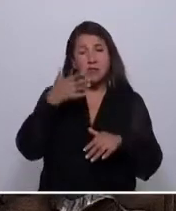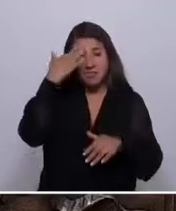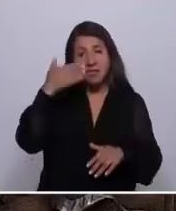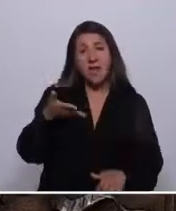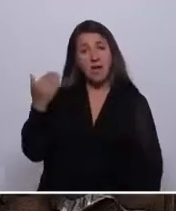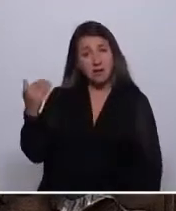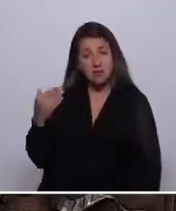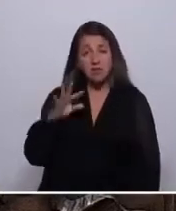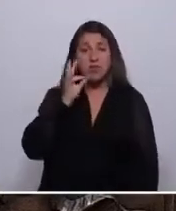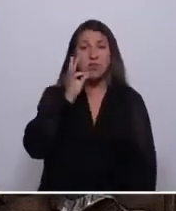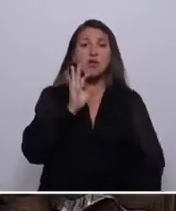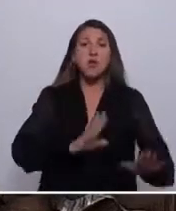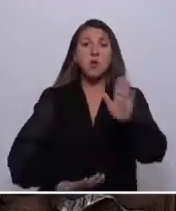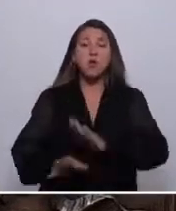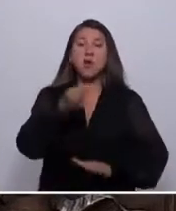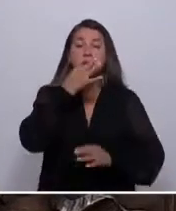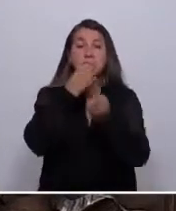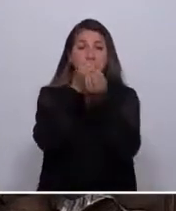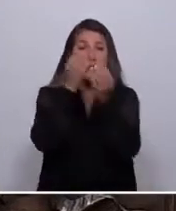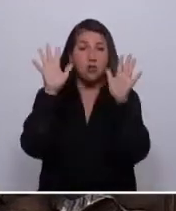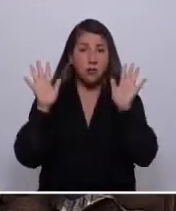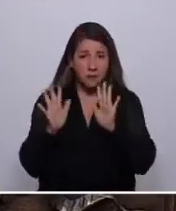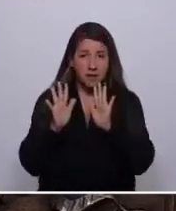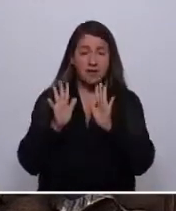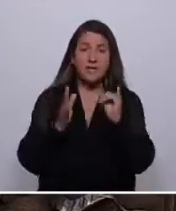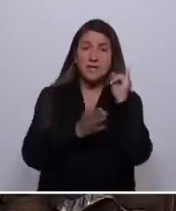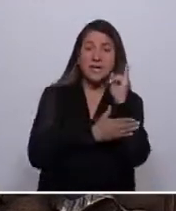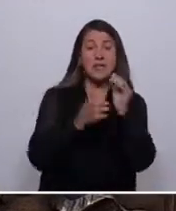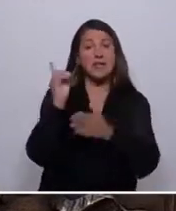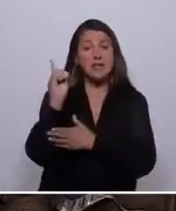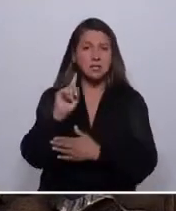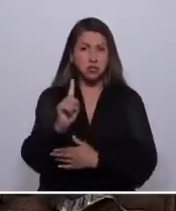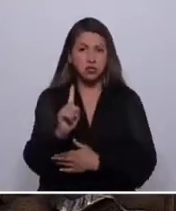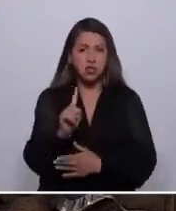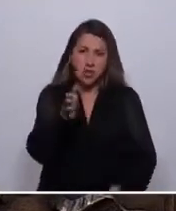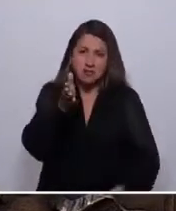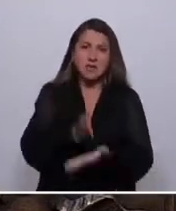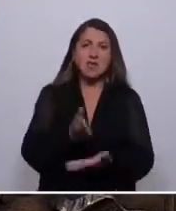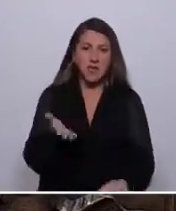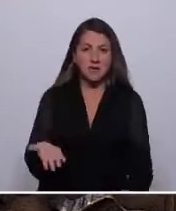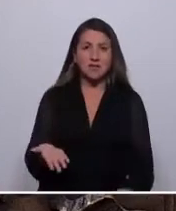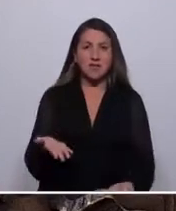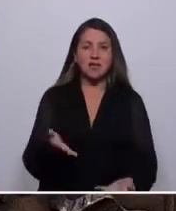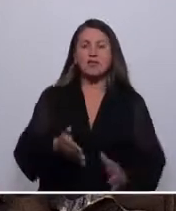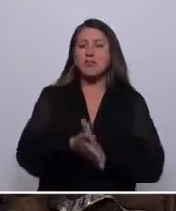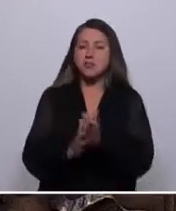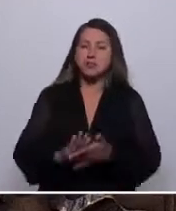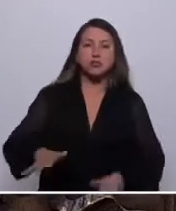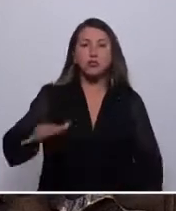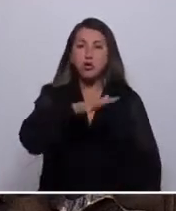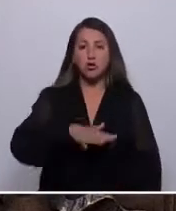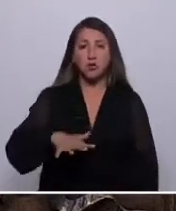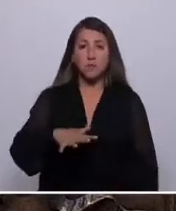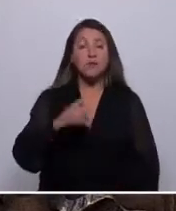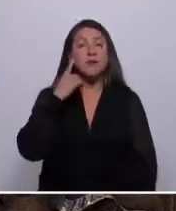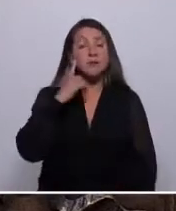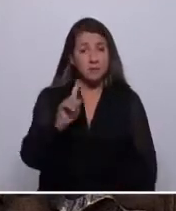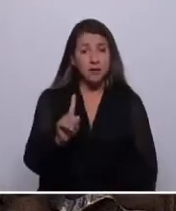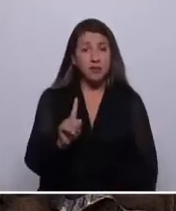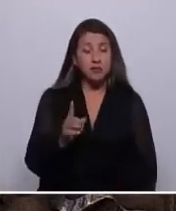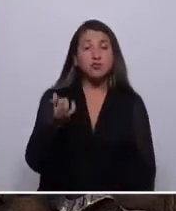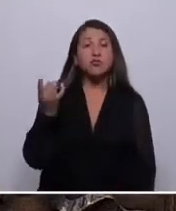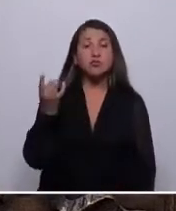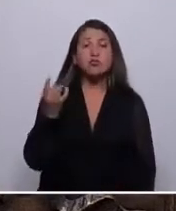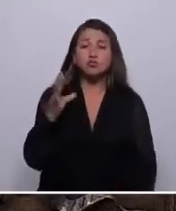El cuidado del medio ambiente no es de derecha ni izquierda. Es una exigencia moral de todos. Pero es un